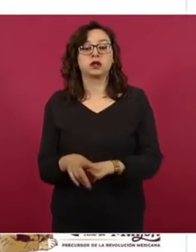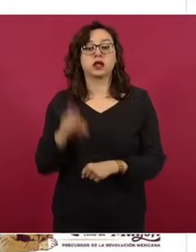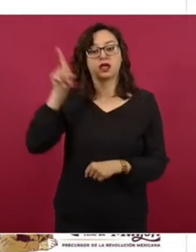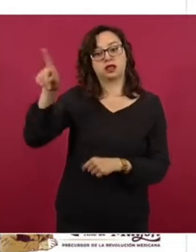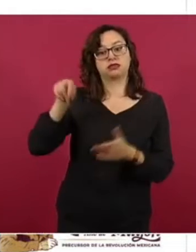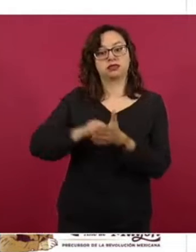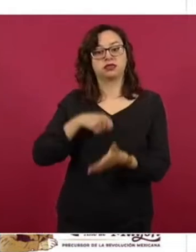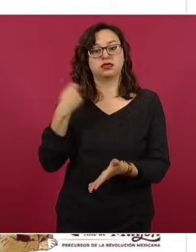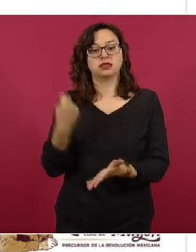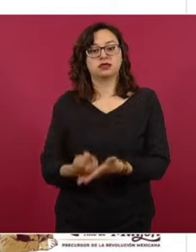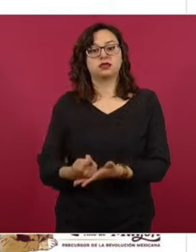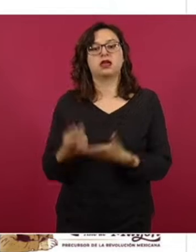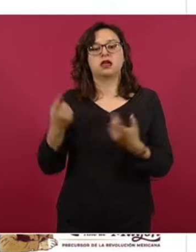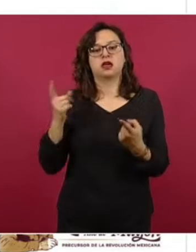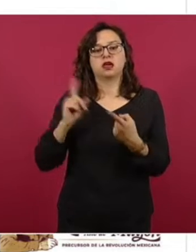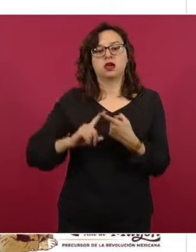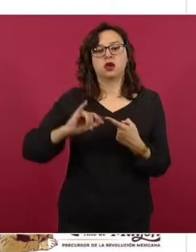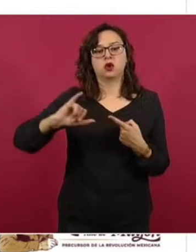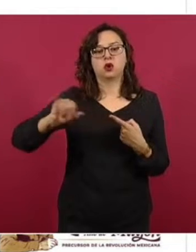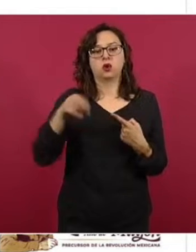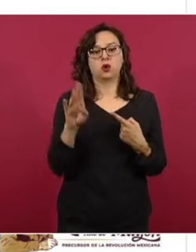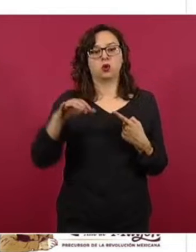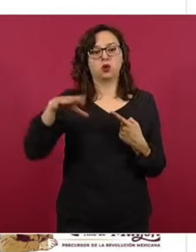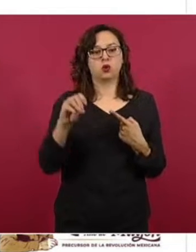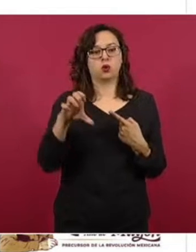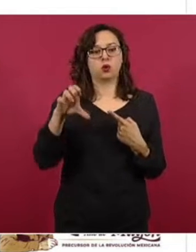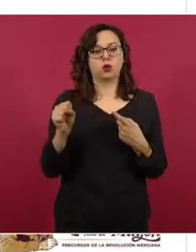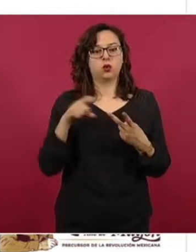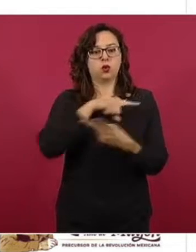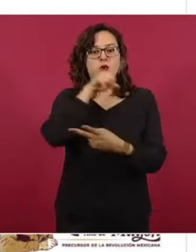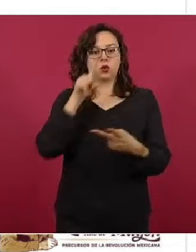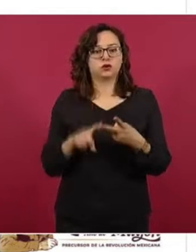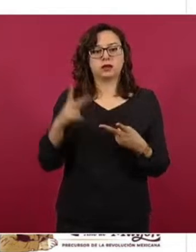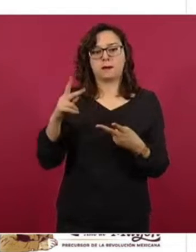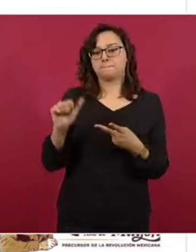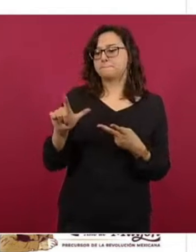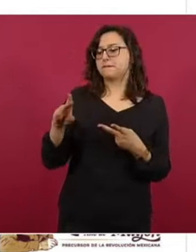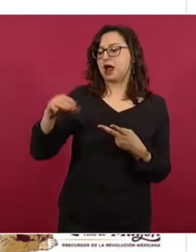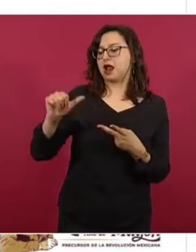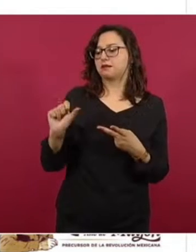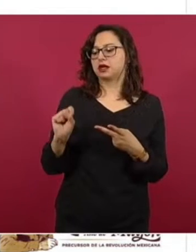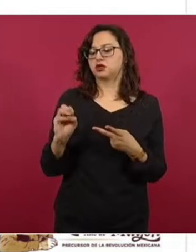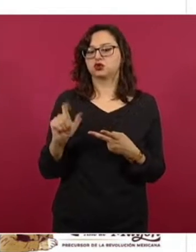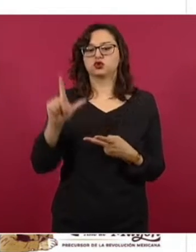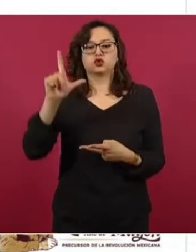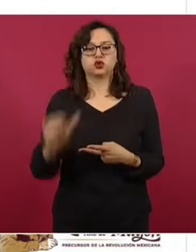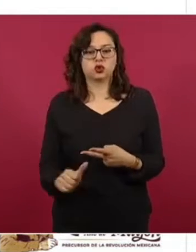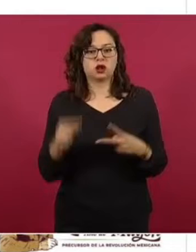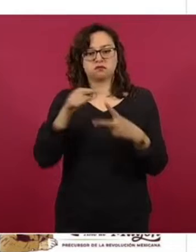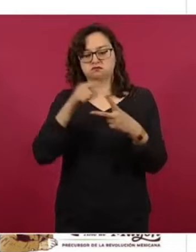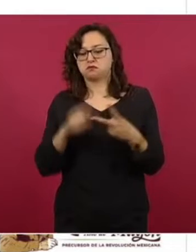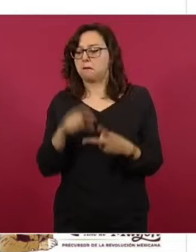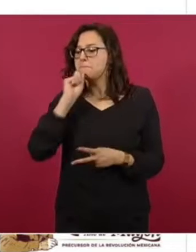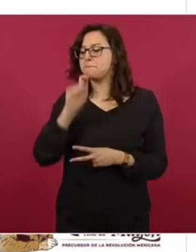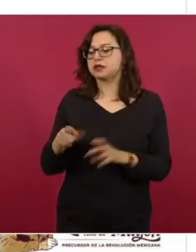Tamaulipas, Autoservicio Los Juncos y Palmazola Servicio, en Boulevard Miguel Alemán, ambos,